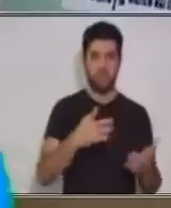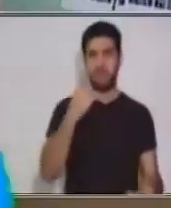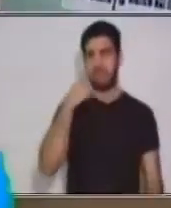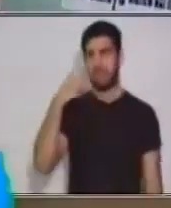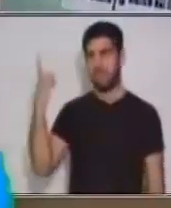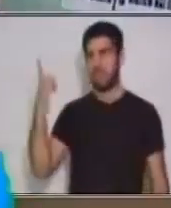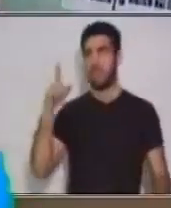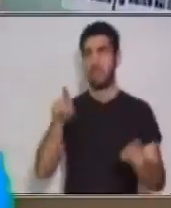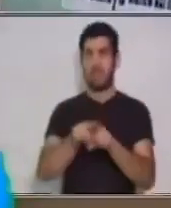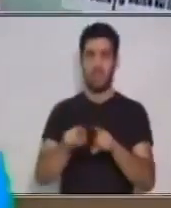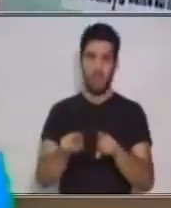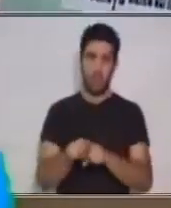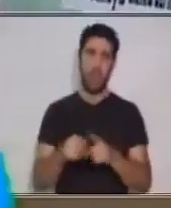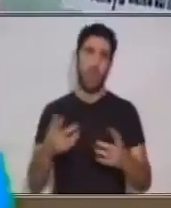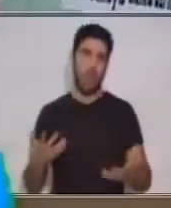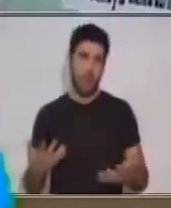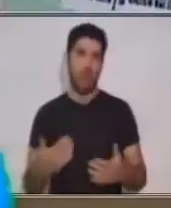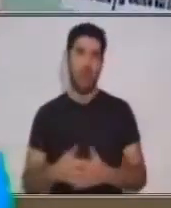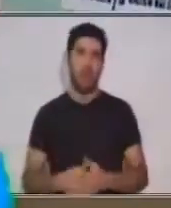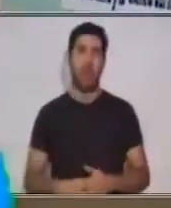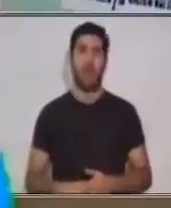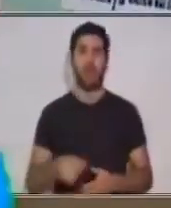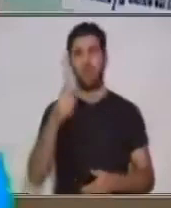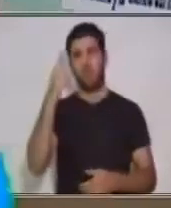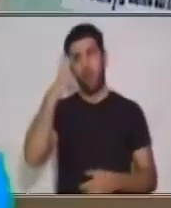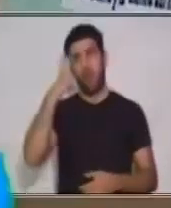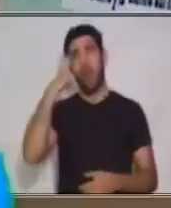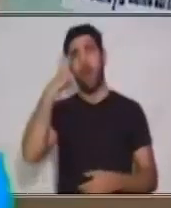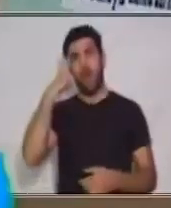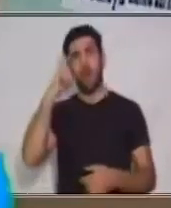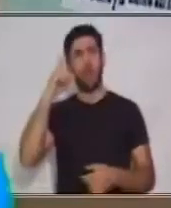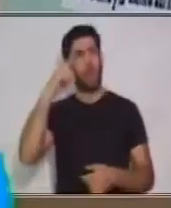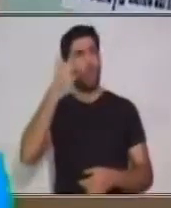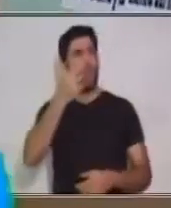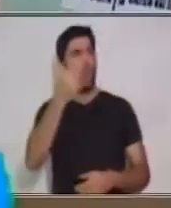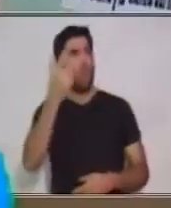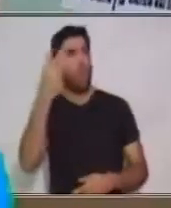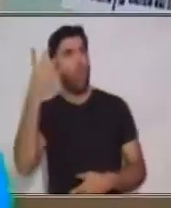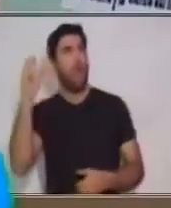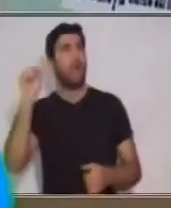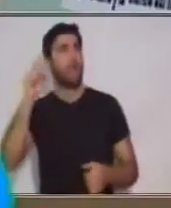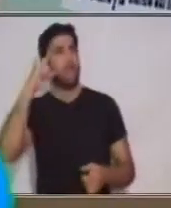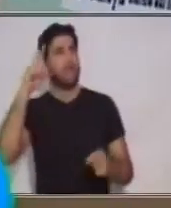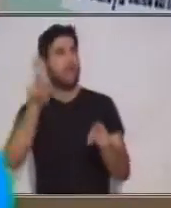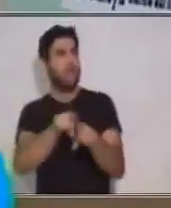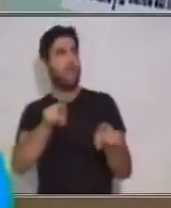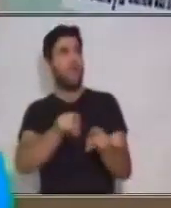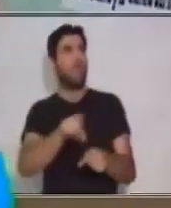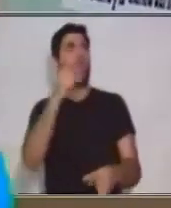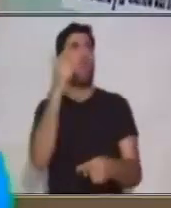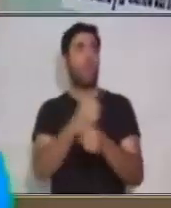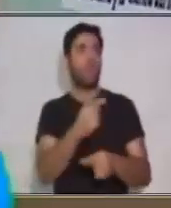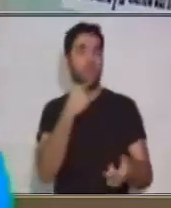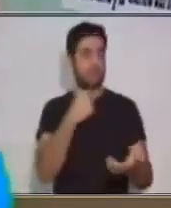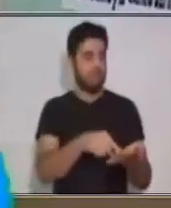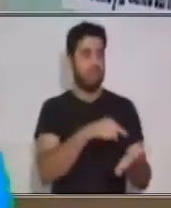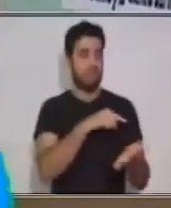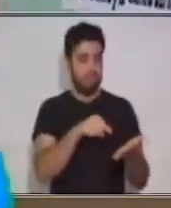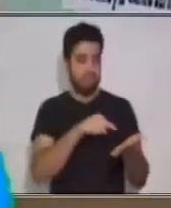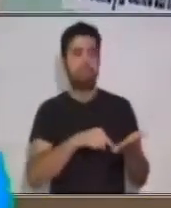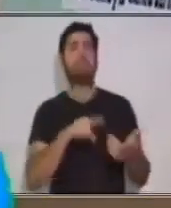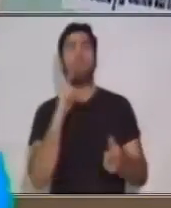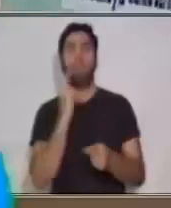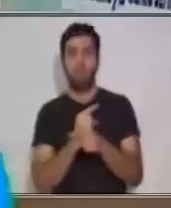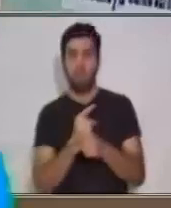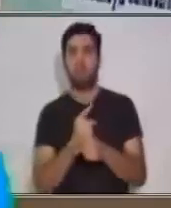4, 6 y 8, seguramente por tu cabeza pasaron muchos números que terminaban en esas cifras. Y supiste cuáles